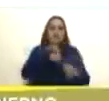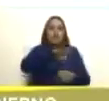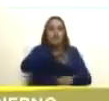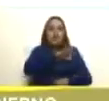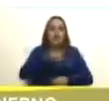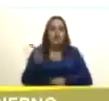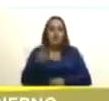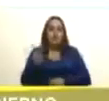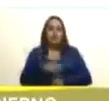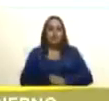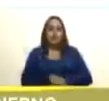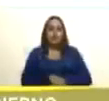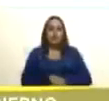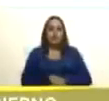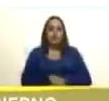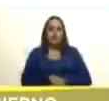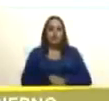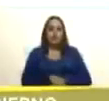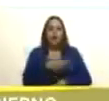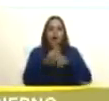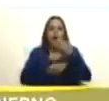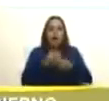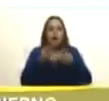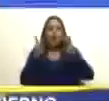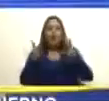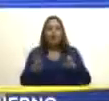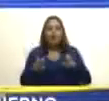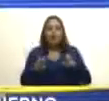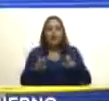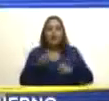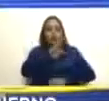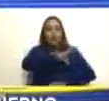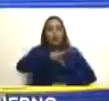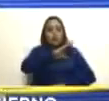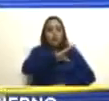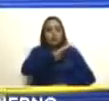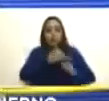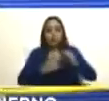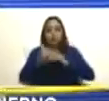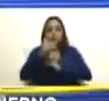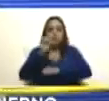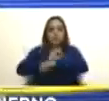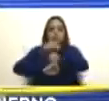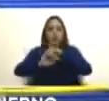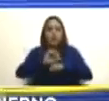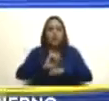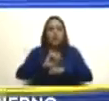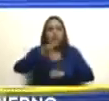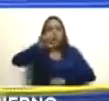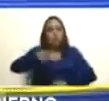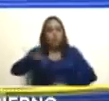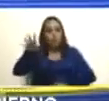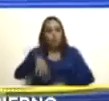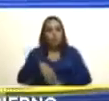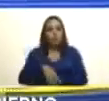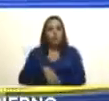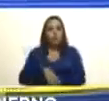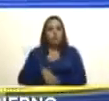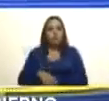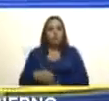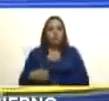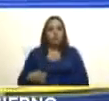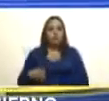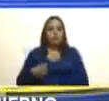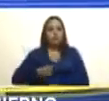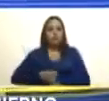venezolana creo una nueva alta comisión por la defensa de la Guayana Esequiba amplia